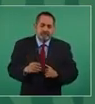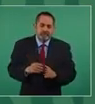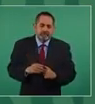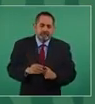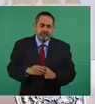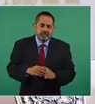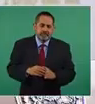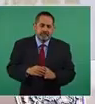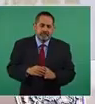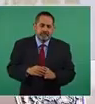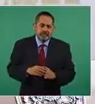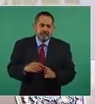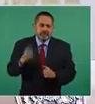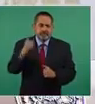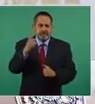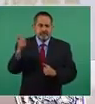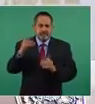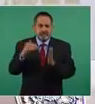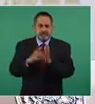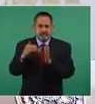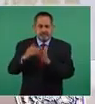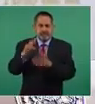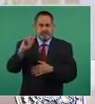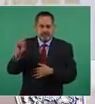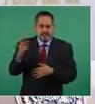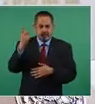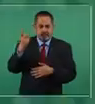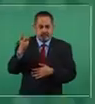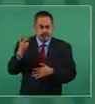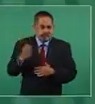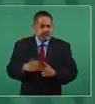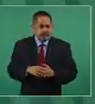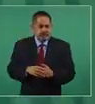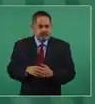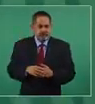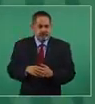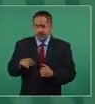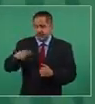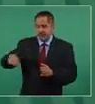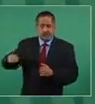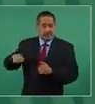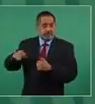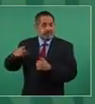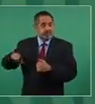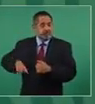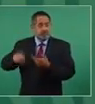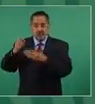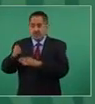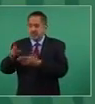de 100 millones de dólares de la banca de desarrollo.